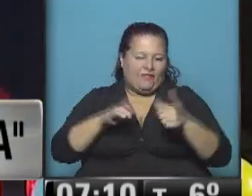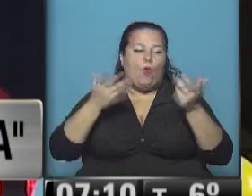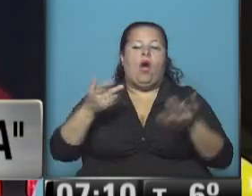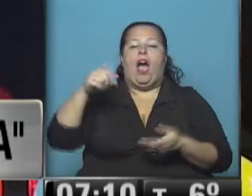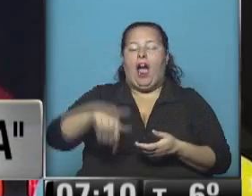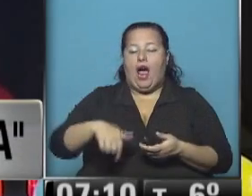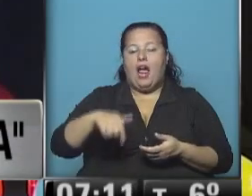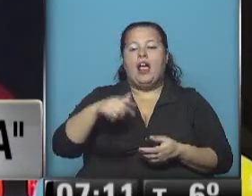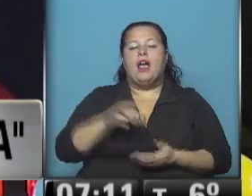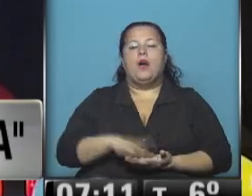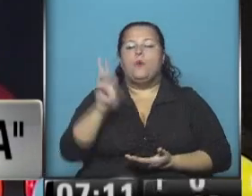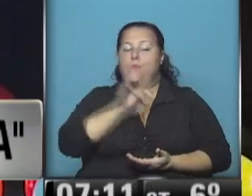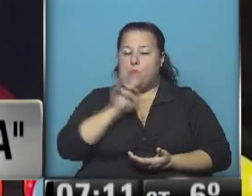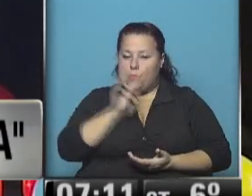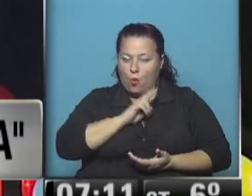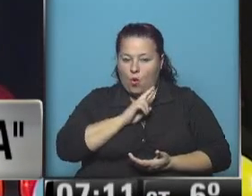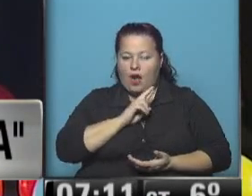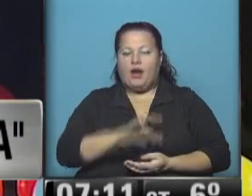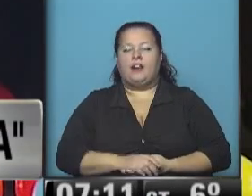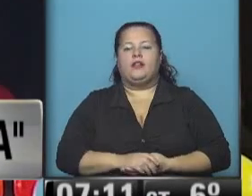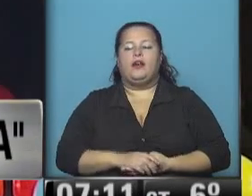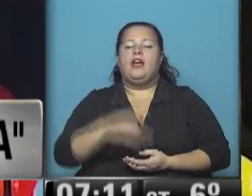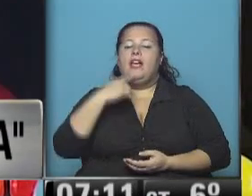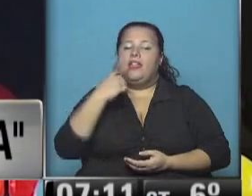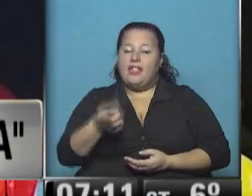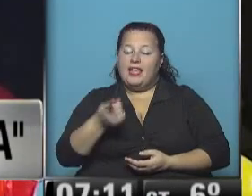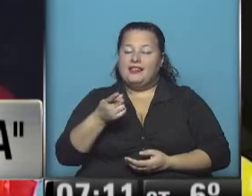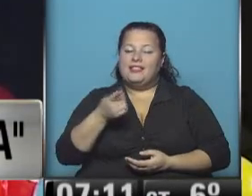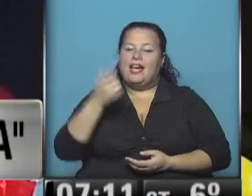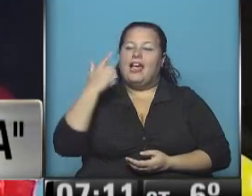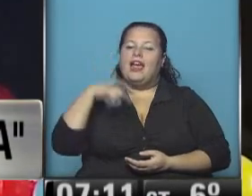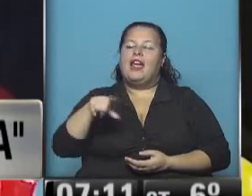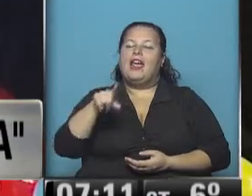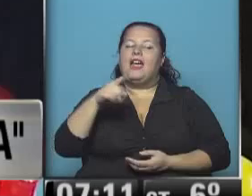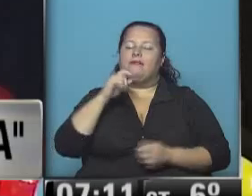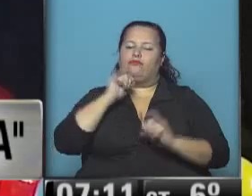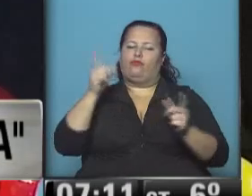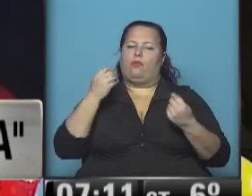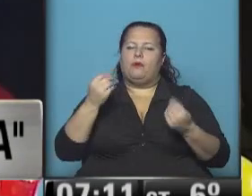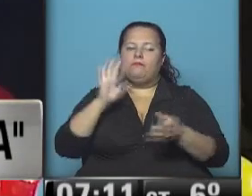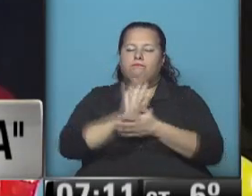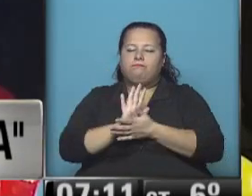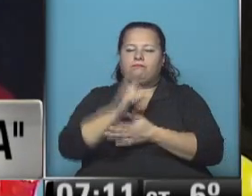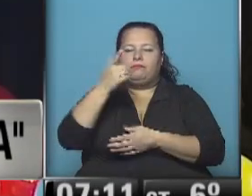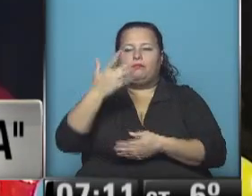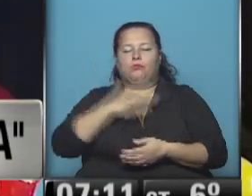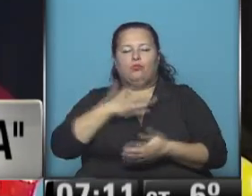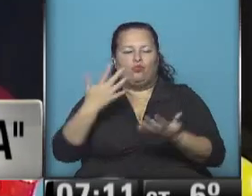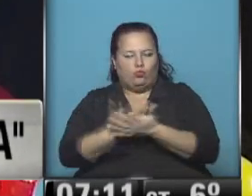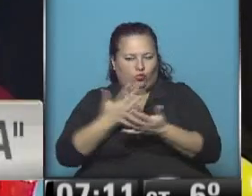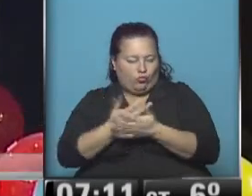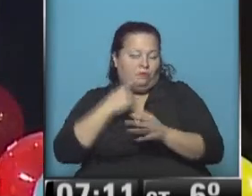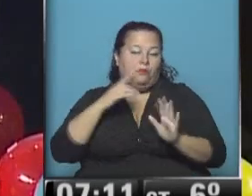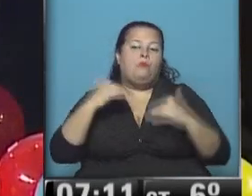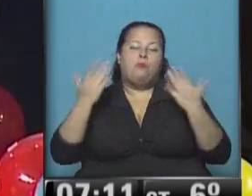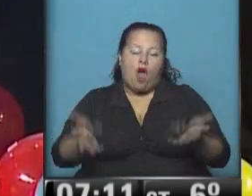caso es una mujer y dijo que la grieta lo tomó a Mauricio Macri como uno de los principales victimarios, así